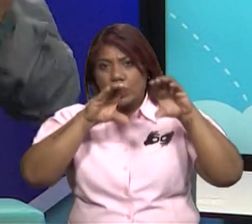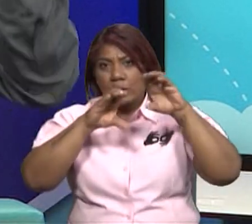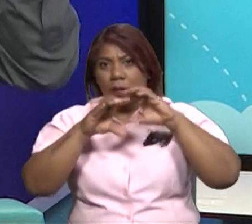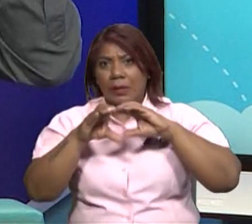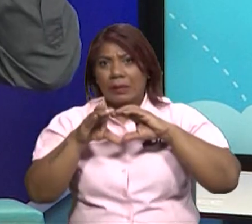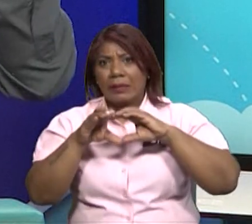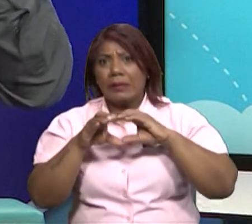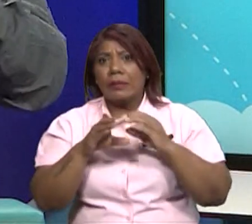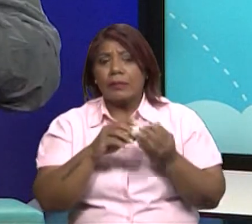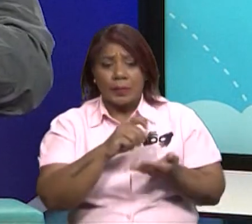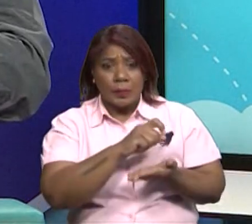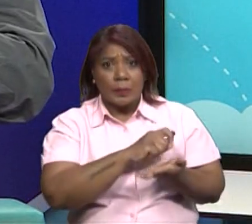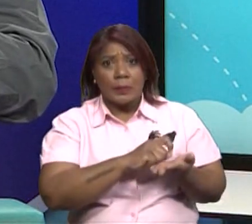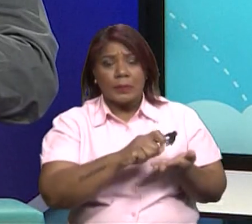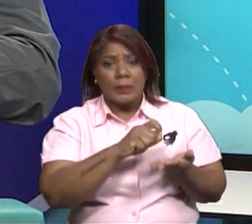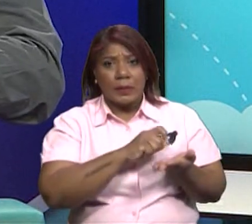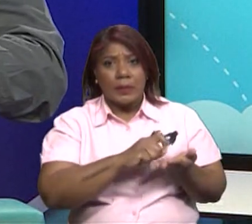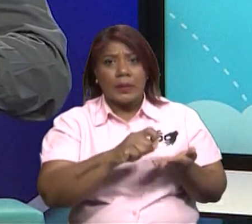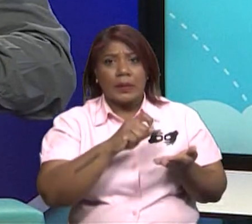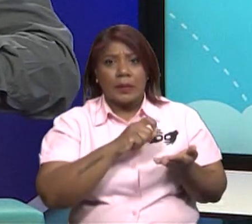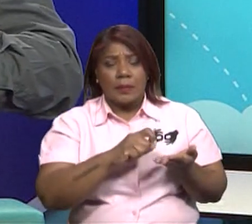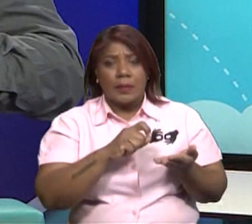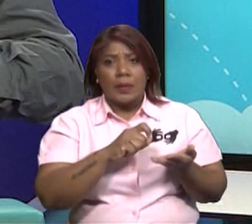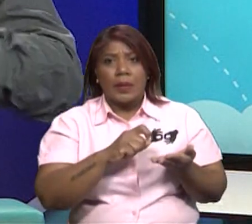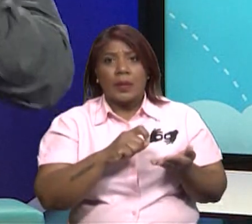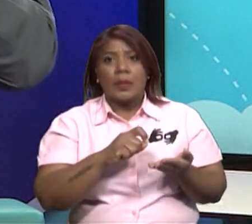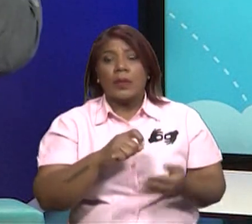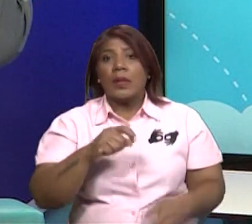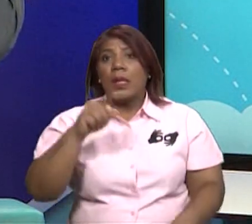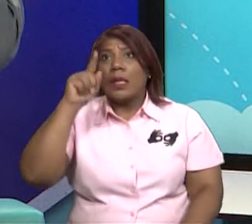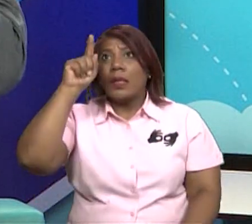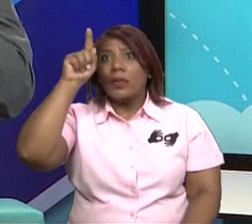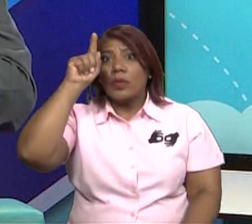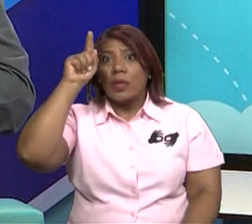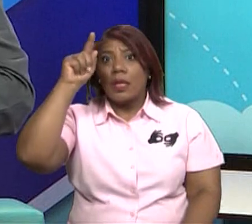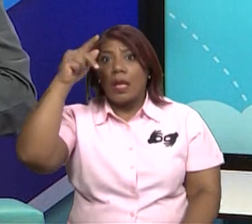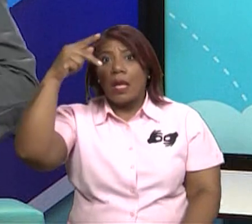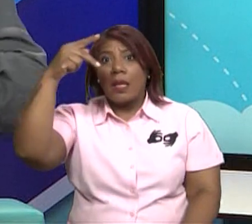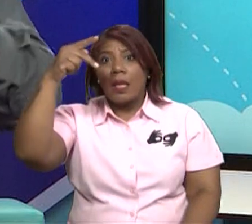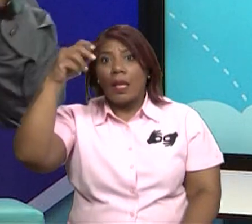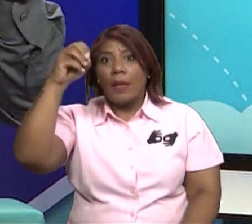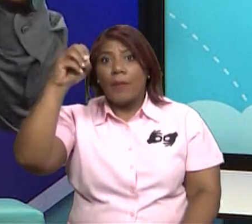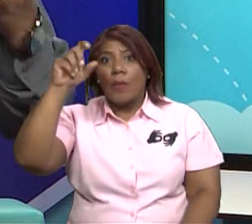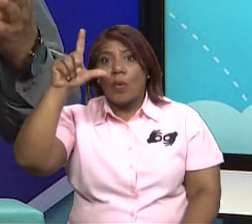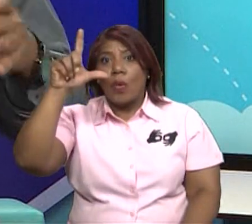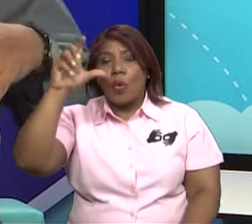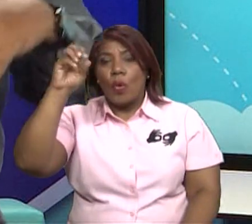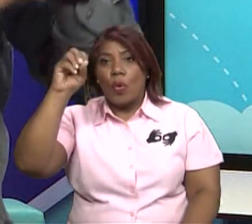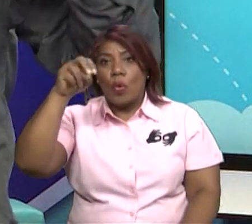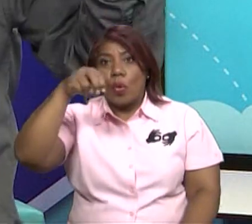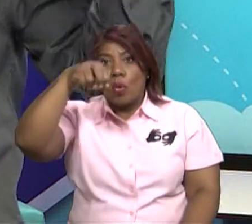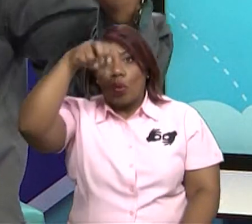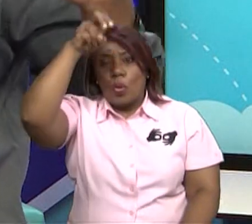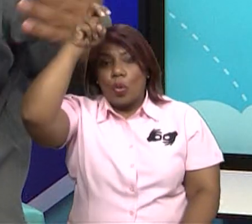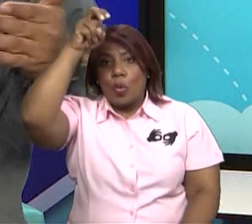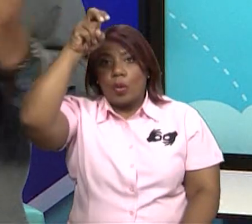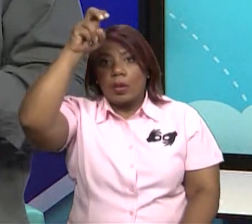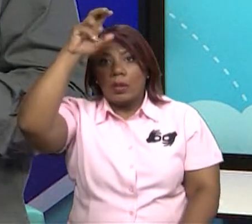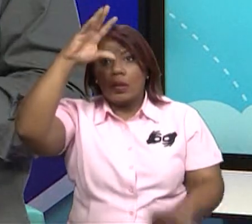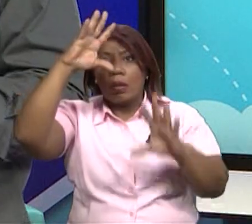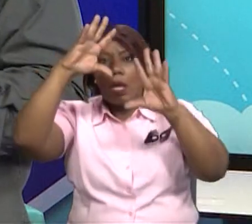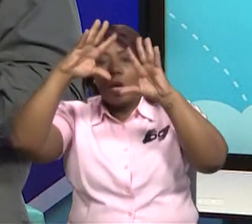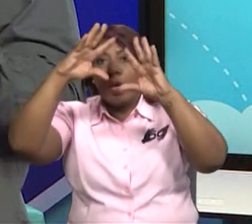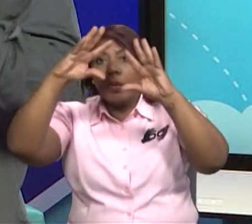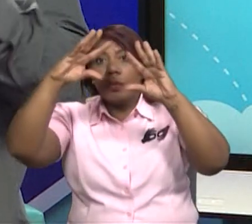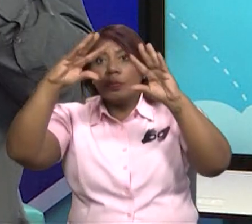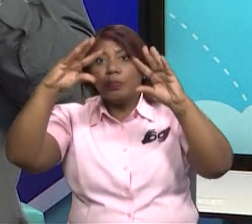muchos años allá. Pues ahora la realidad es que se han descongelado o se están descongelando más